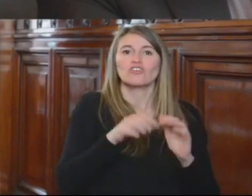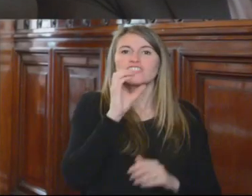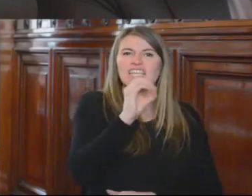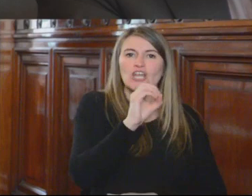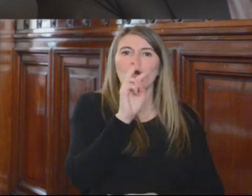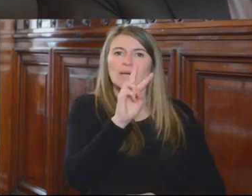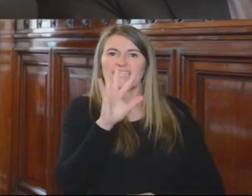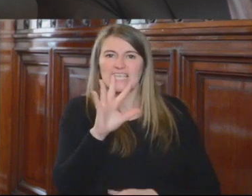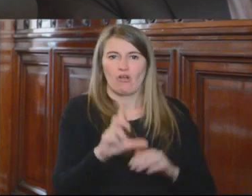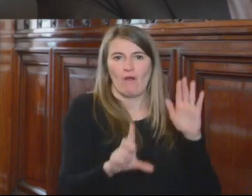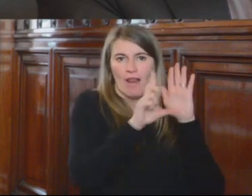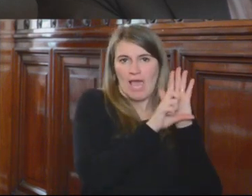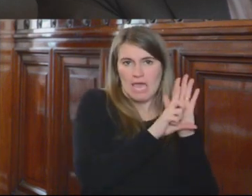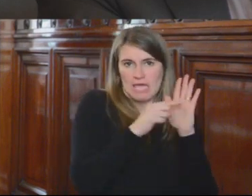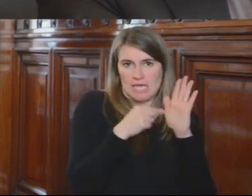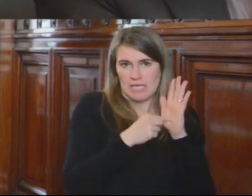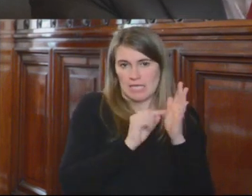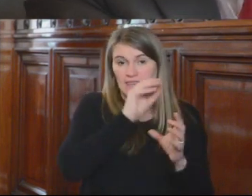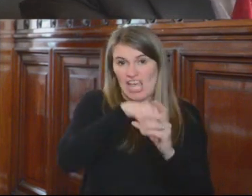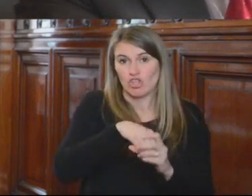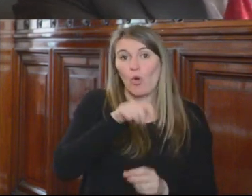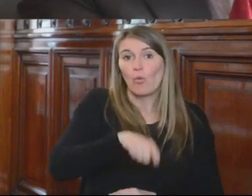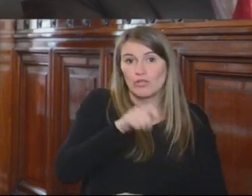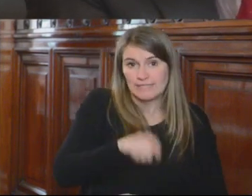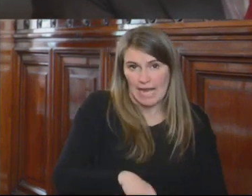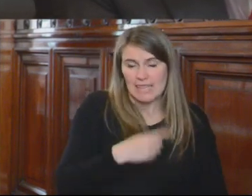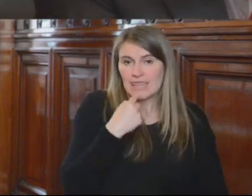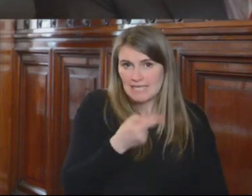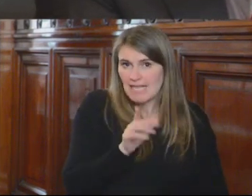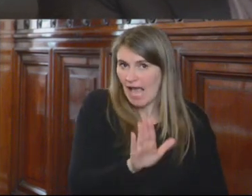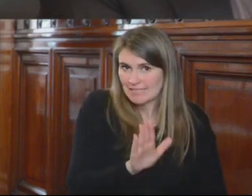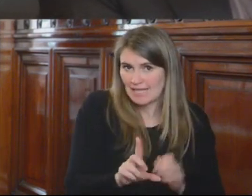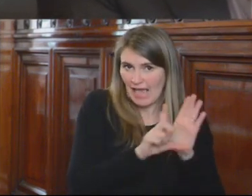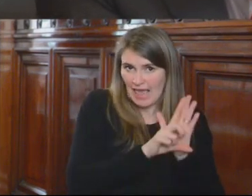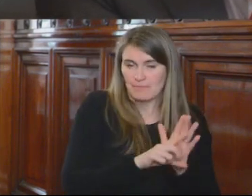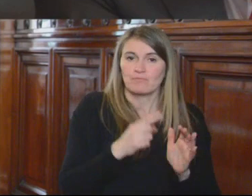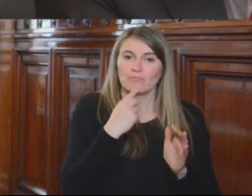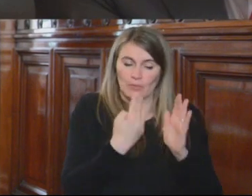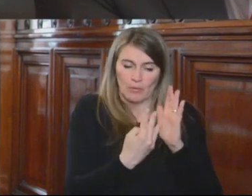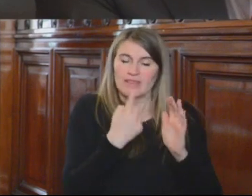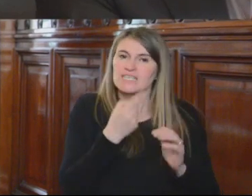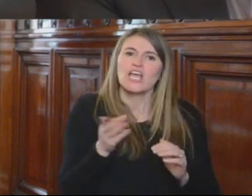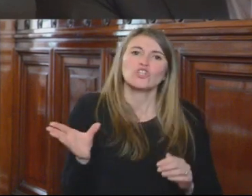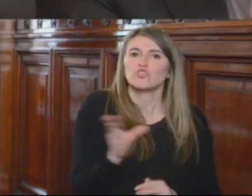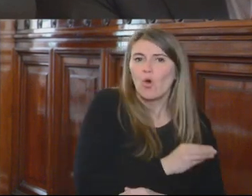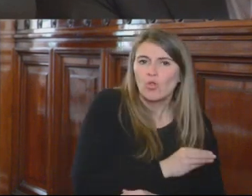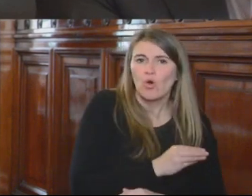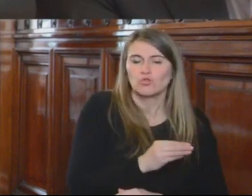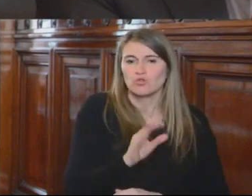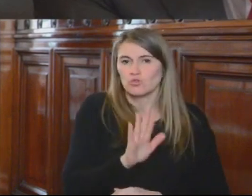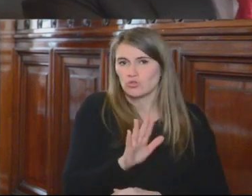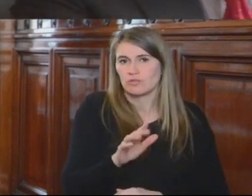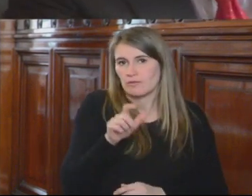respecto a la ley del órgano judicial en los siguientes términos. Disposición cuarta. Todos los vocales y